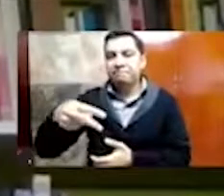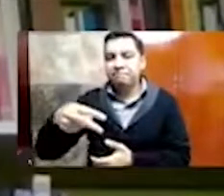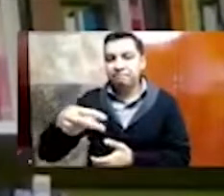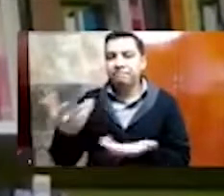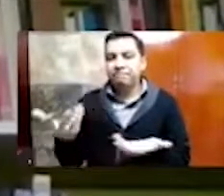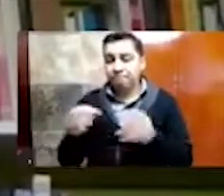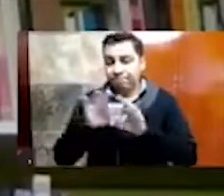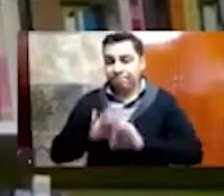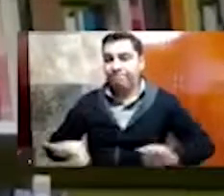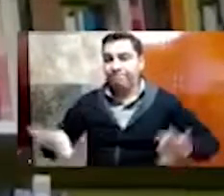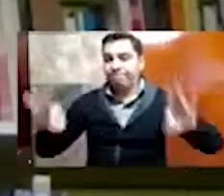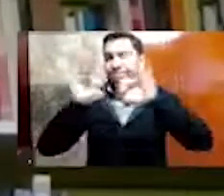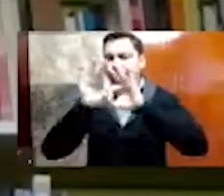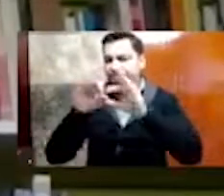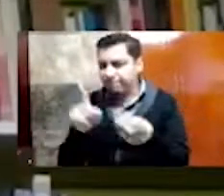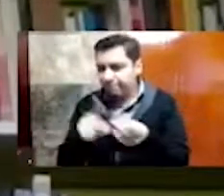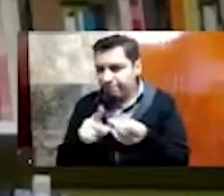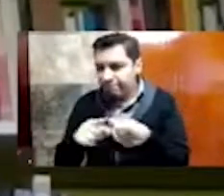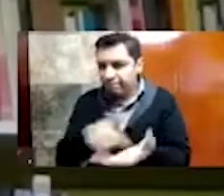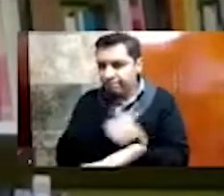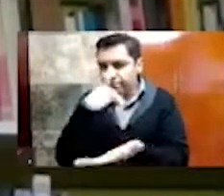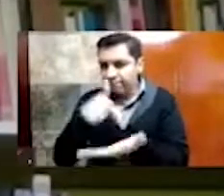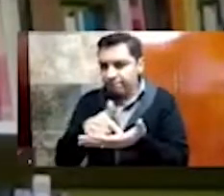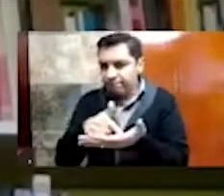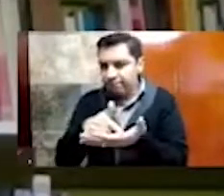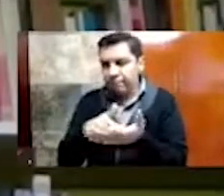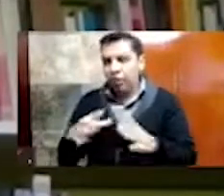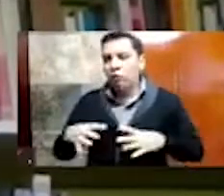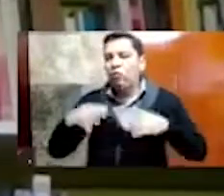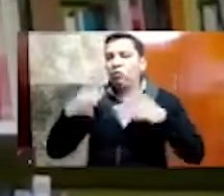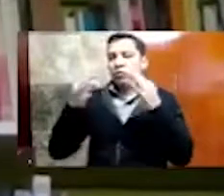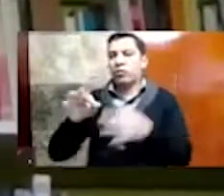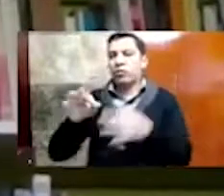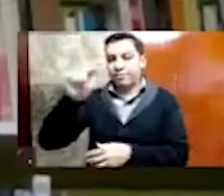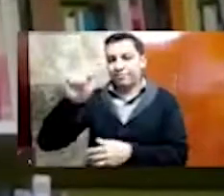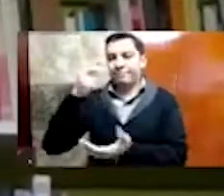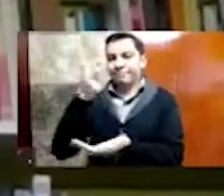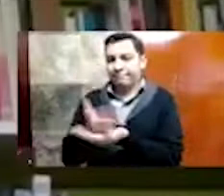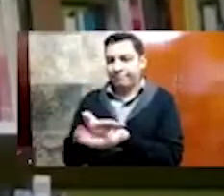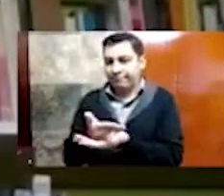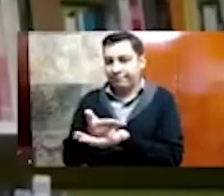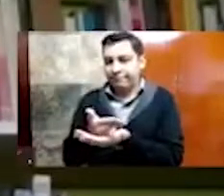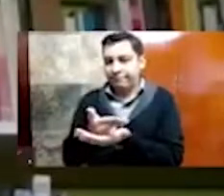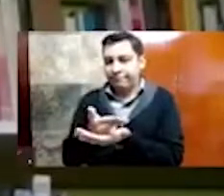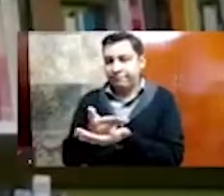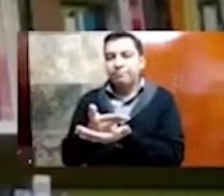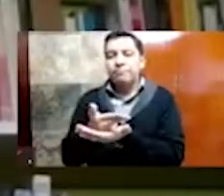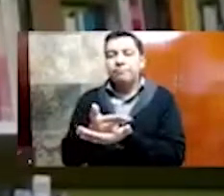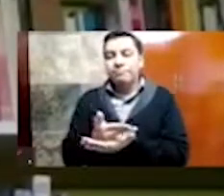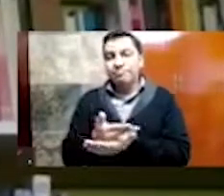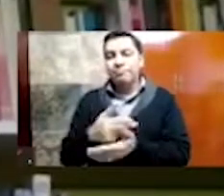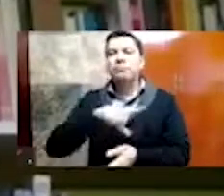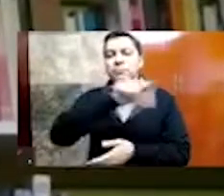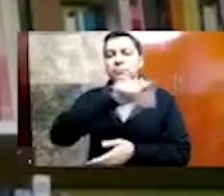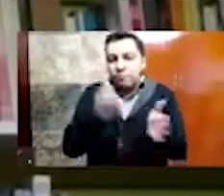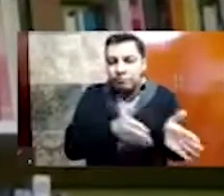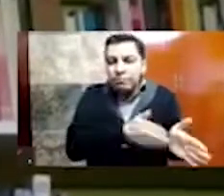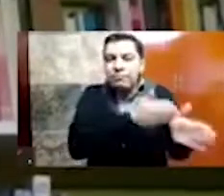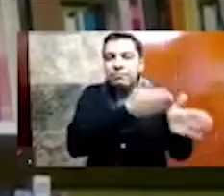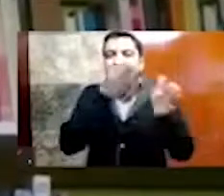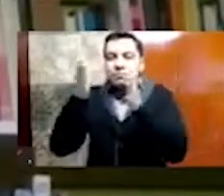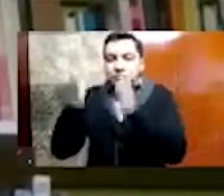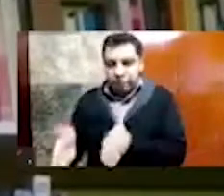México, Tenochtitla. Hay trabajos posteriores, bueno, como lo sabemos, don Manuel Gamio